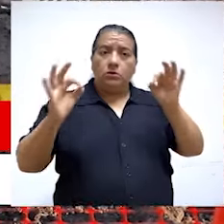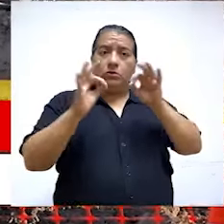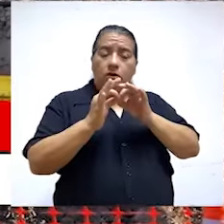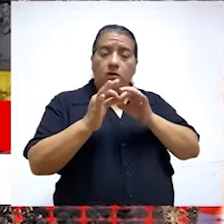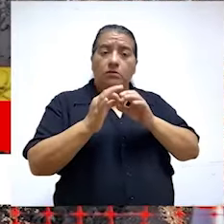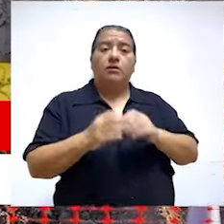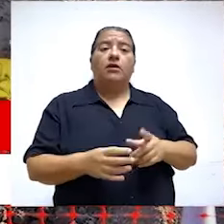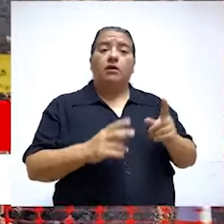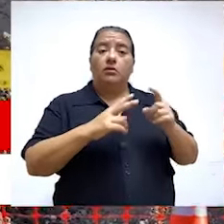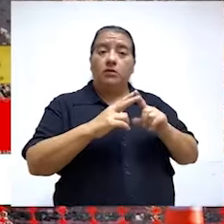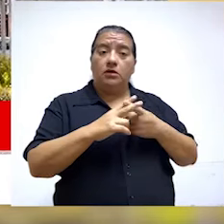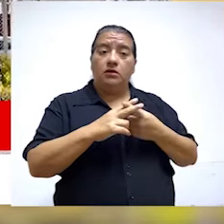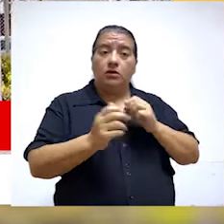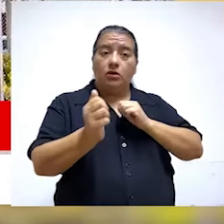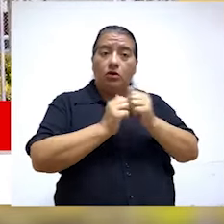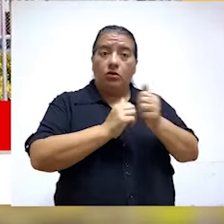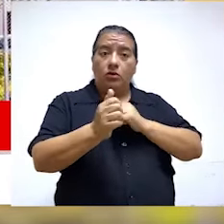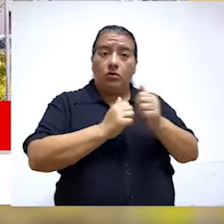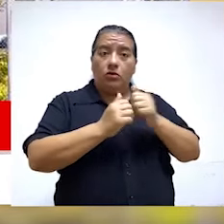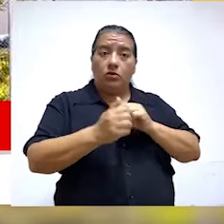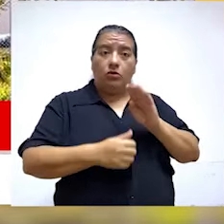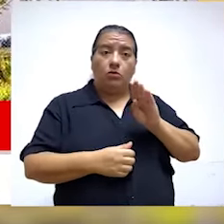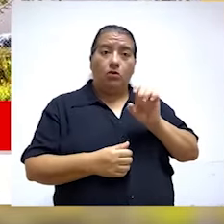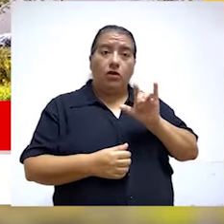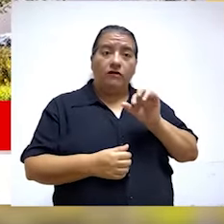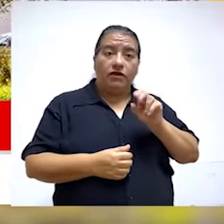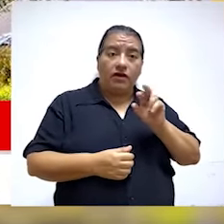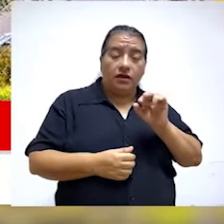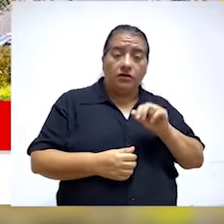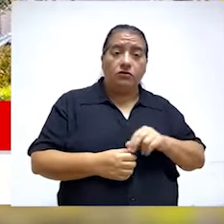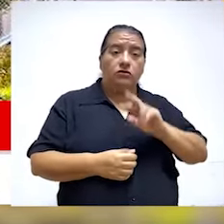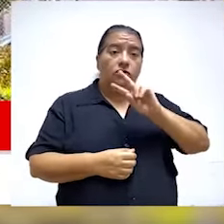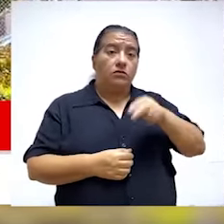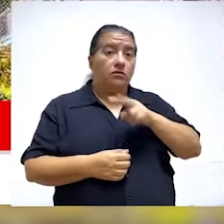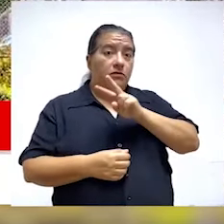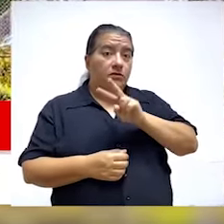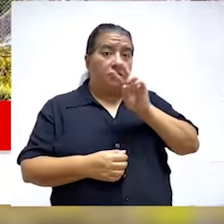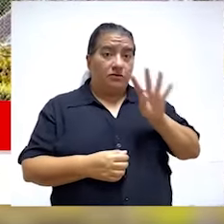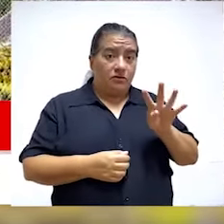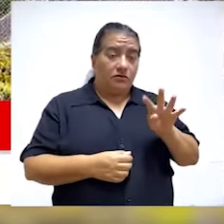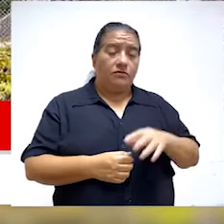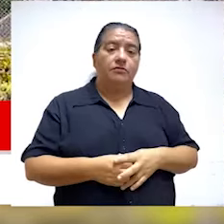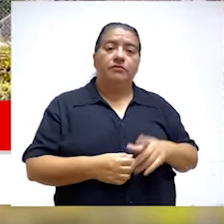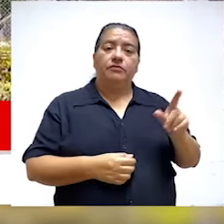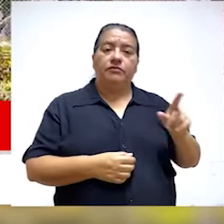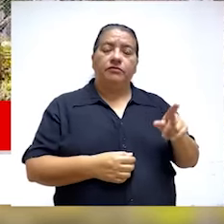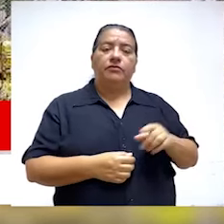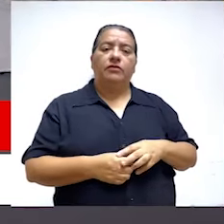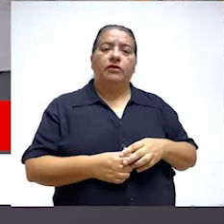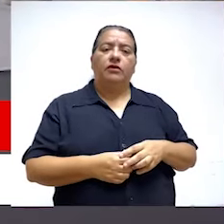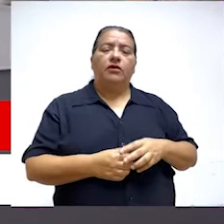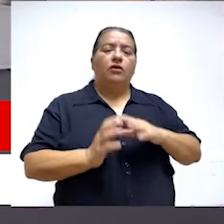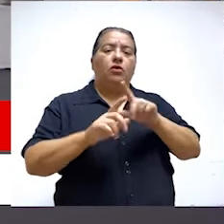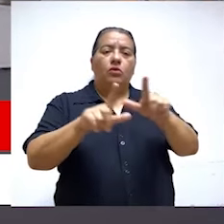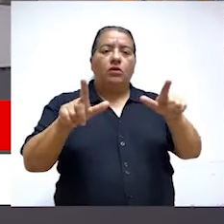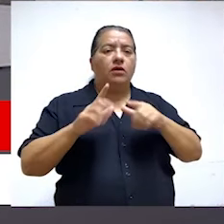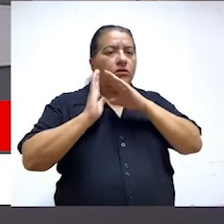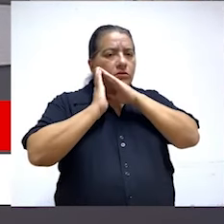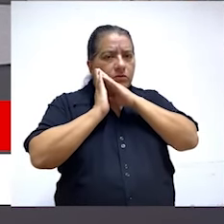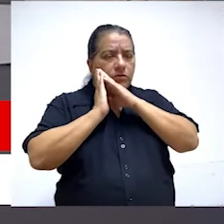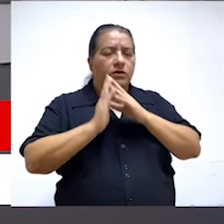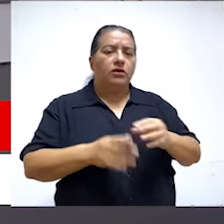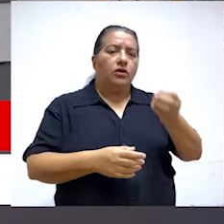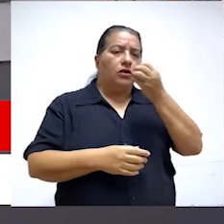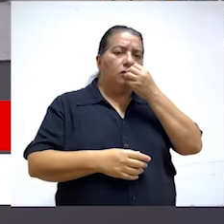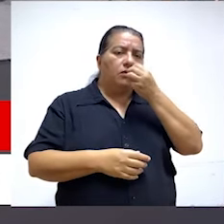obras que son claves para la realización de los Juegos Bolivarianos del Bicentenario 2024. Se trata de la